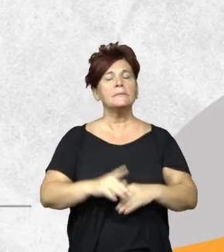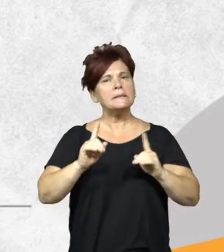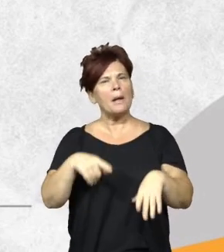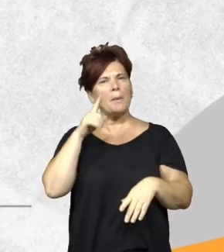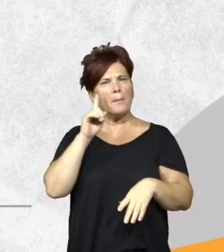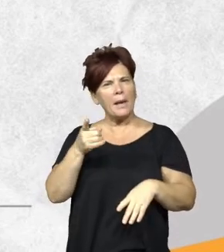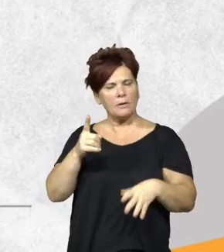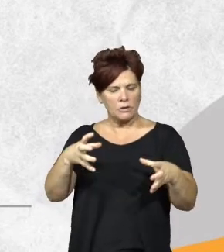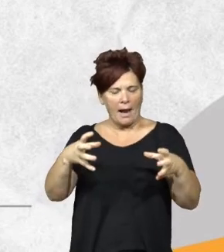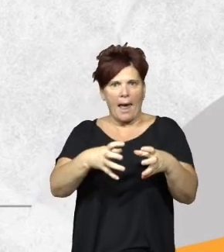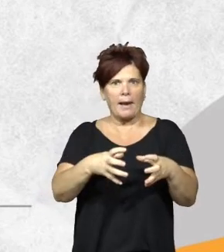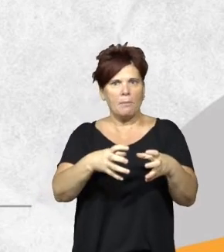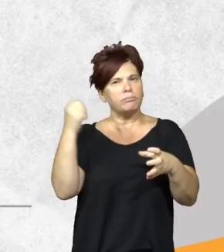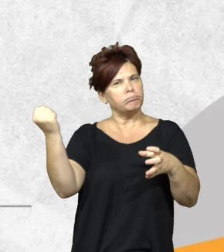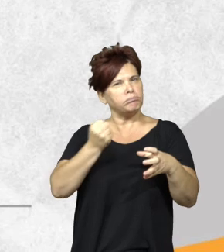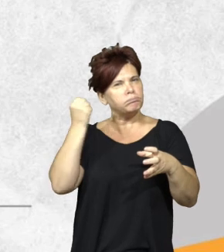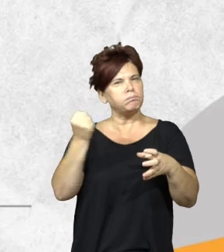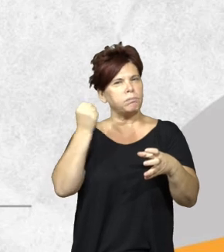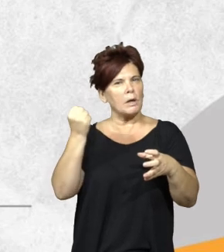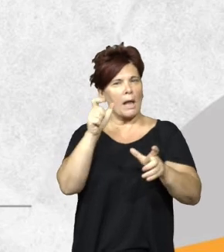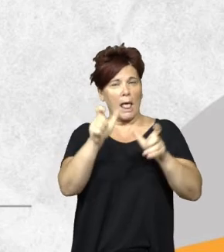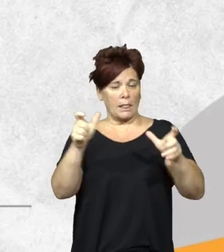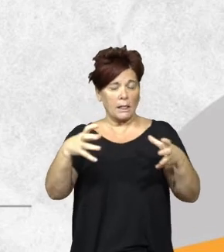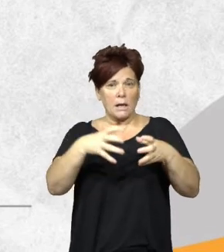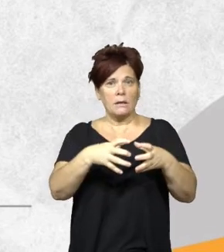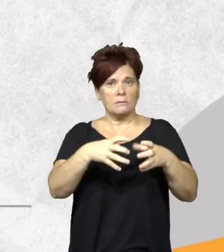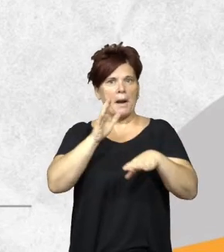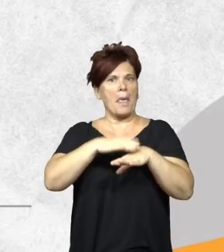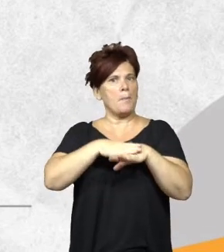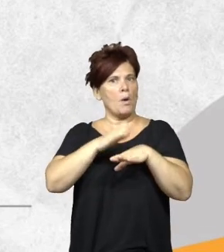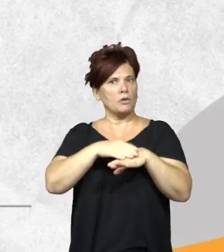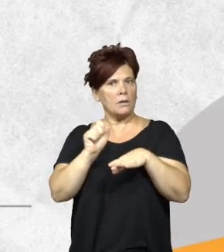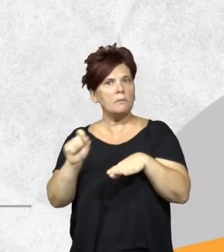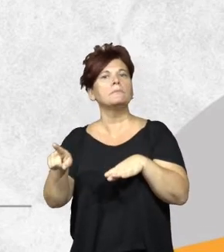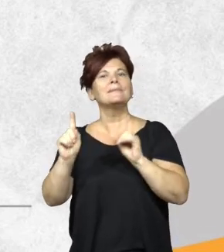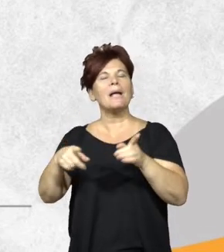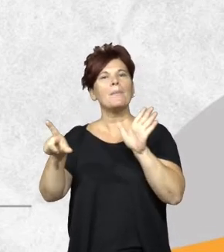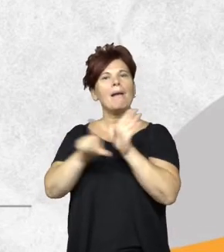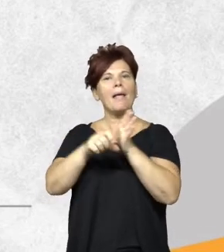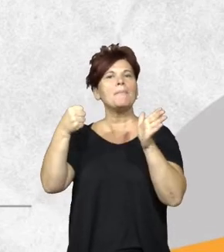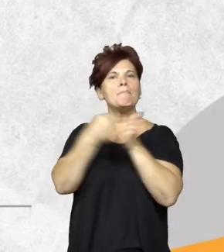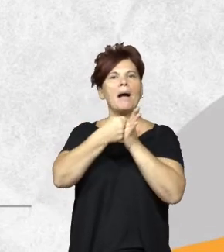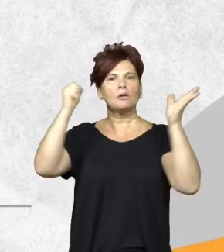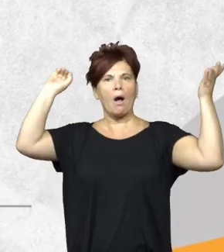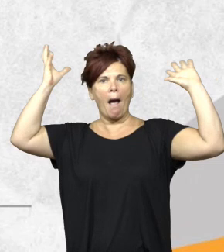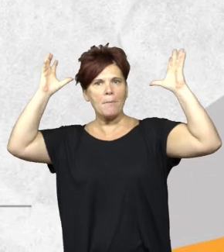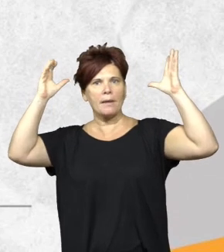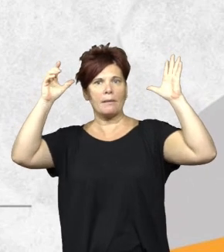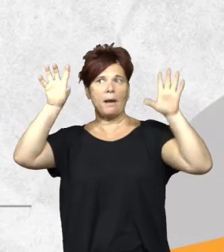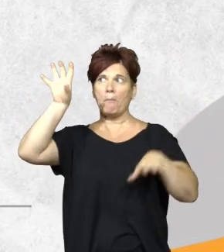y existe un equipo importante que tiene a su cargo esto también la ley de impacto ambiental que tenemos en la provincia